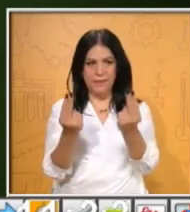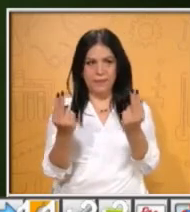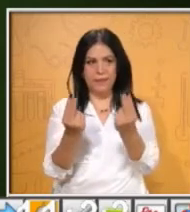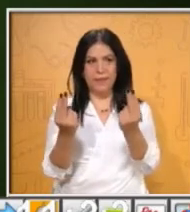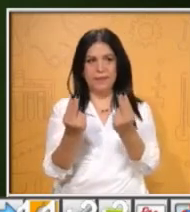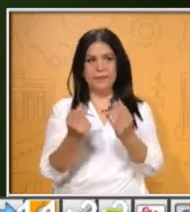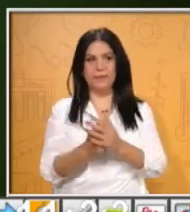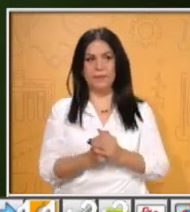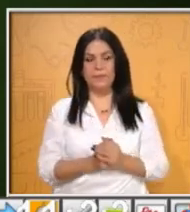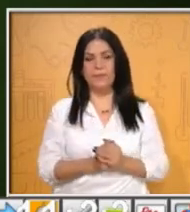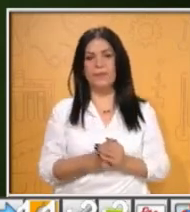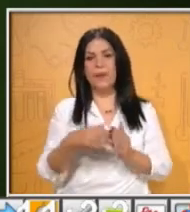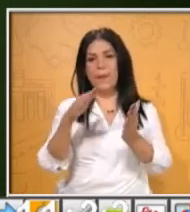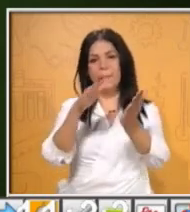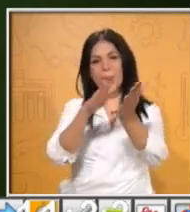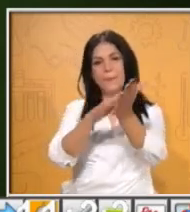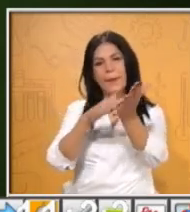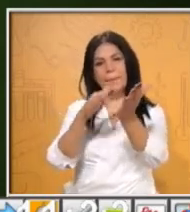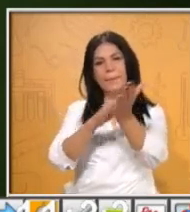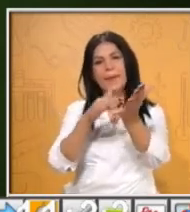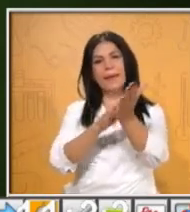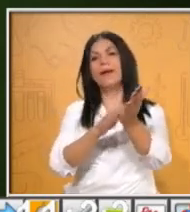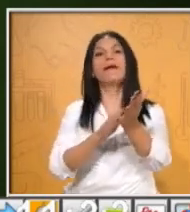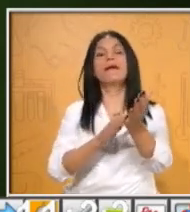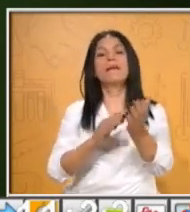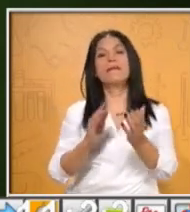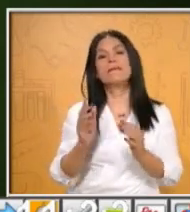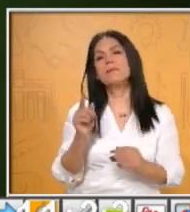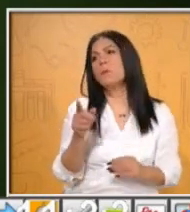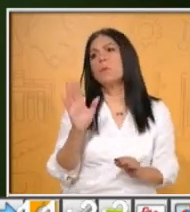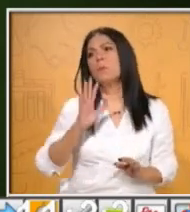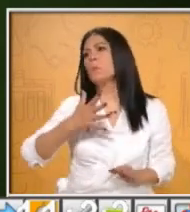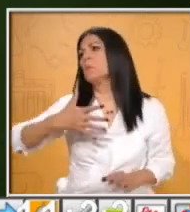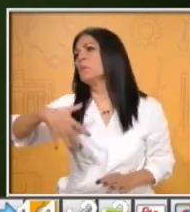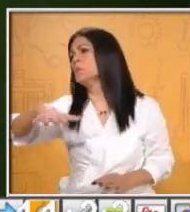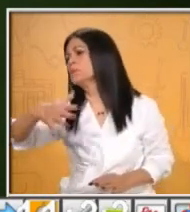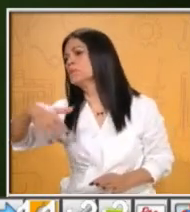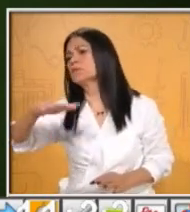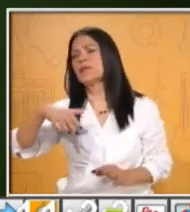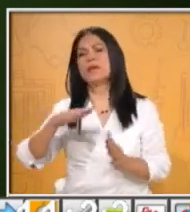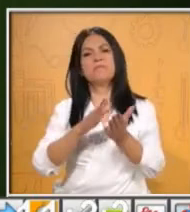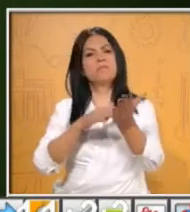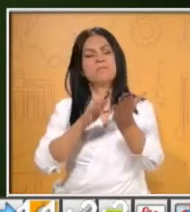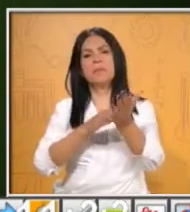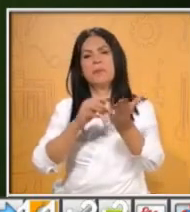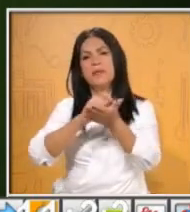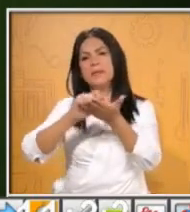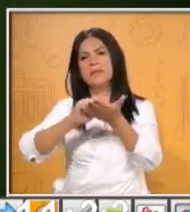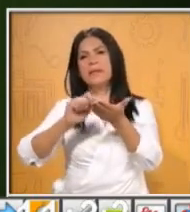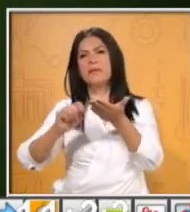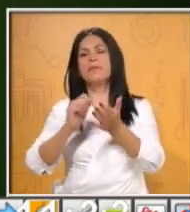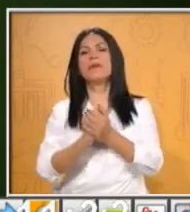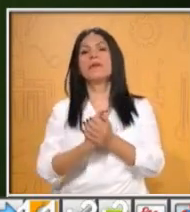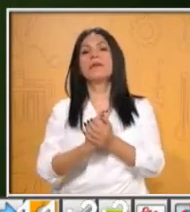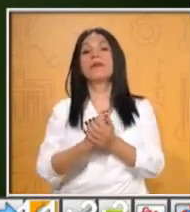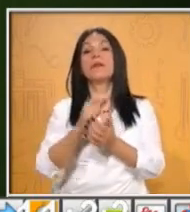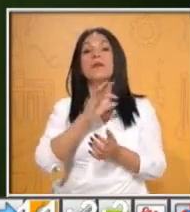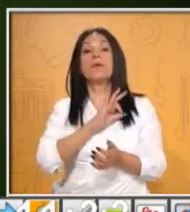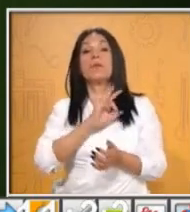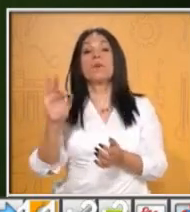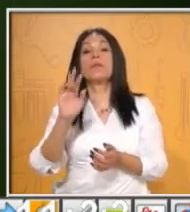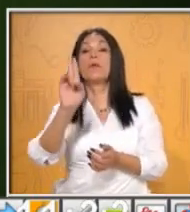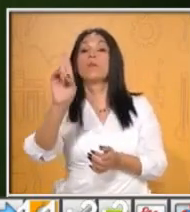pues vamos a necesitar una hoja, puede ser de libreta, puede ser de máquina. Vamos a ocupar una regla para que puedas trazar la tabla.